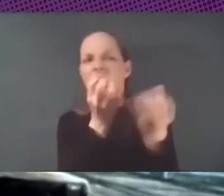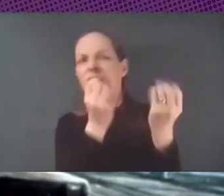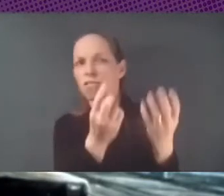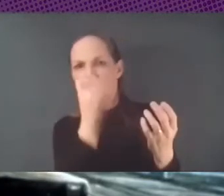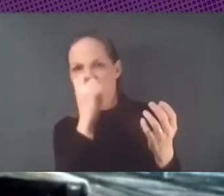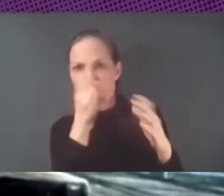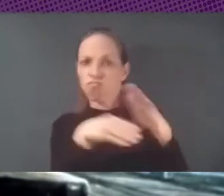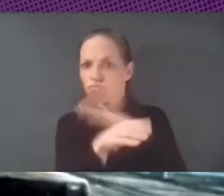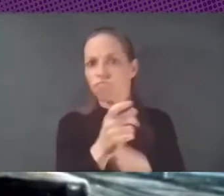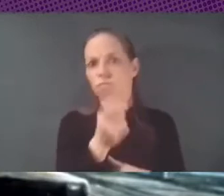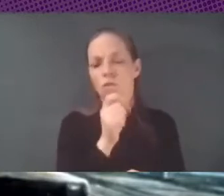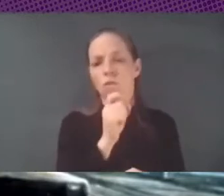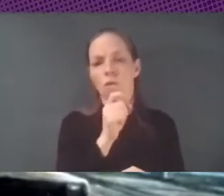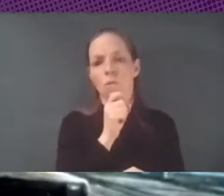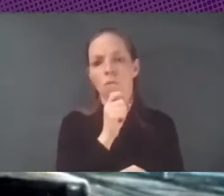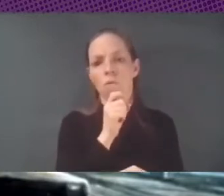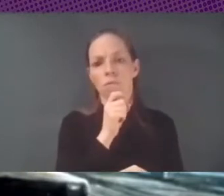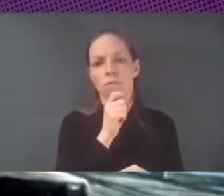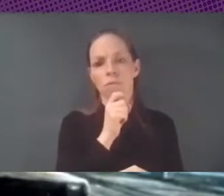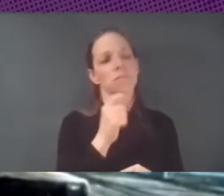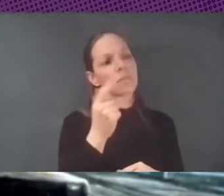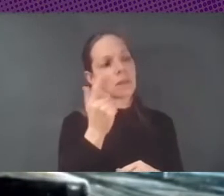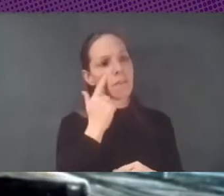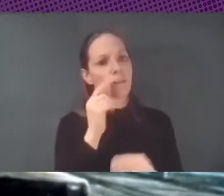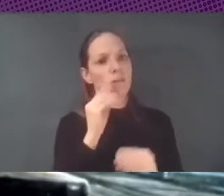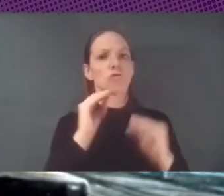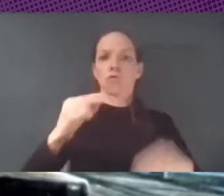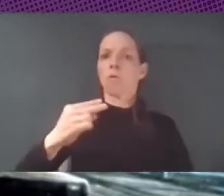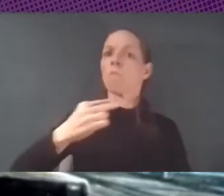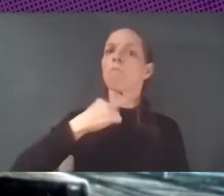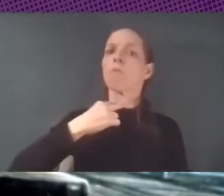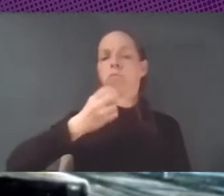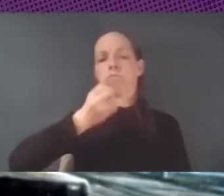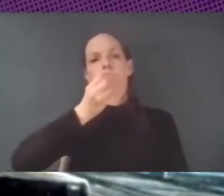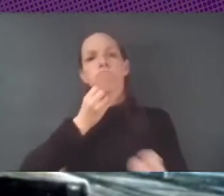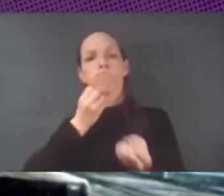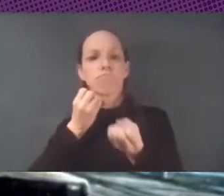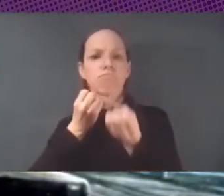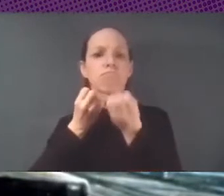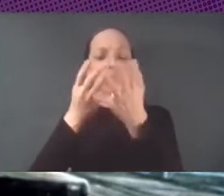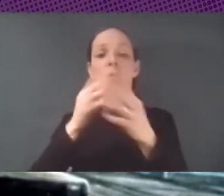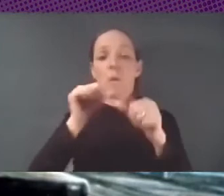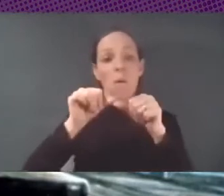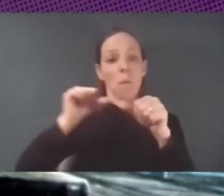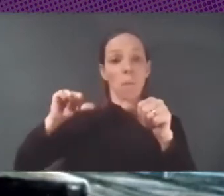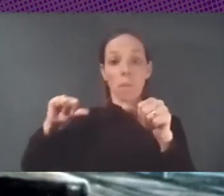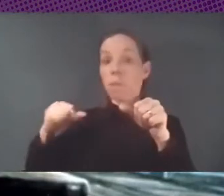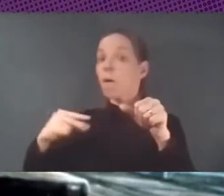tener sentido, amplificar sus voces, muchas veces silenciadas por